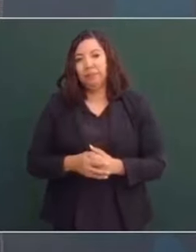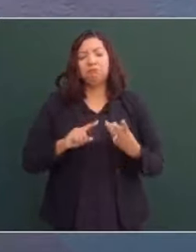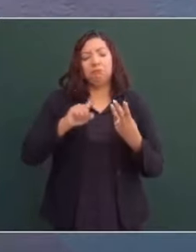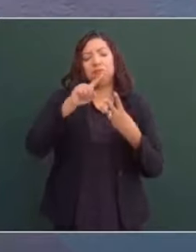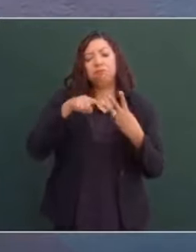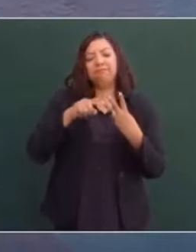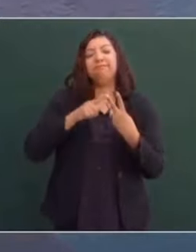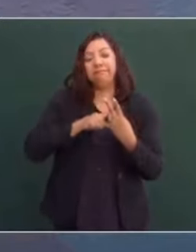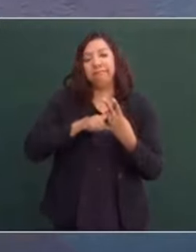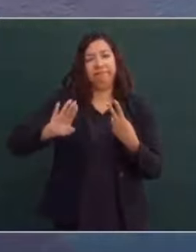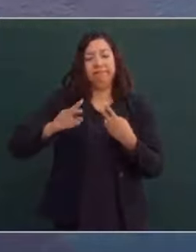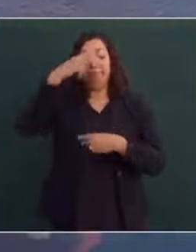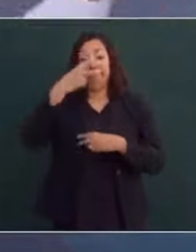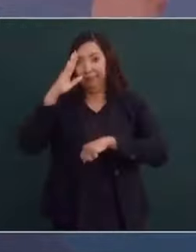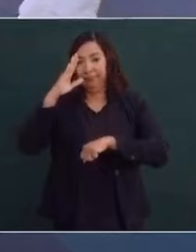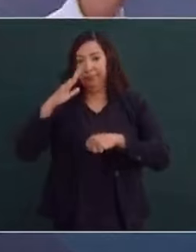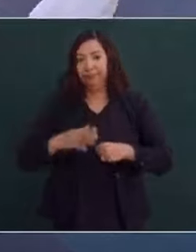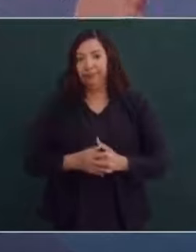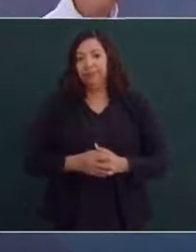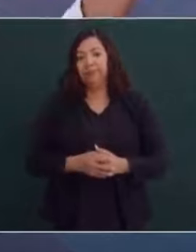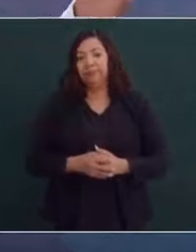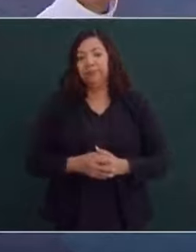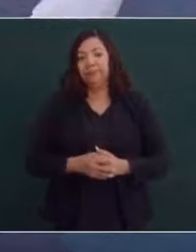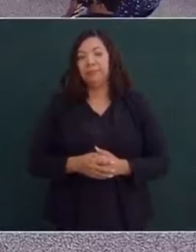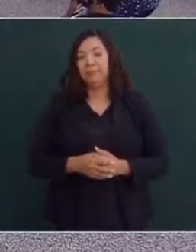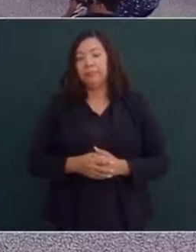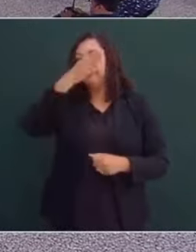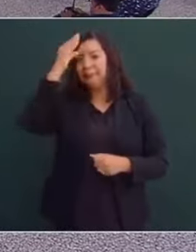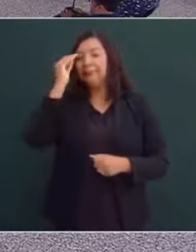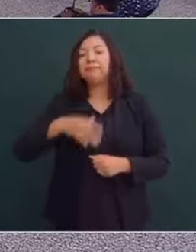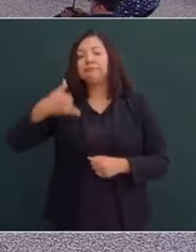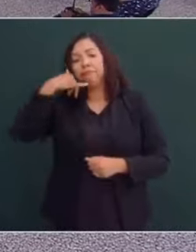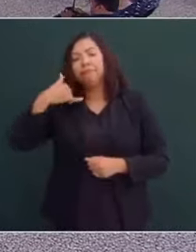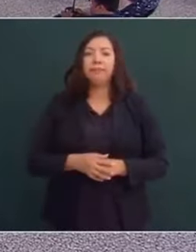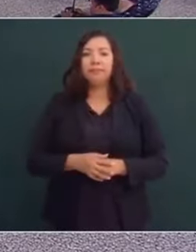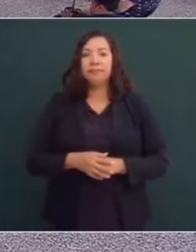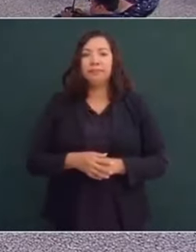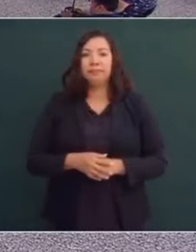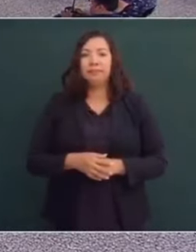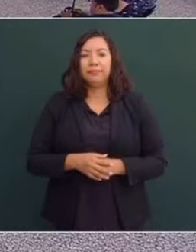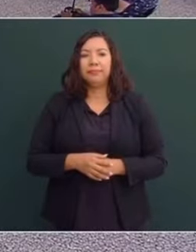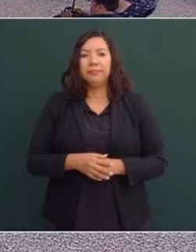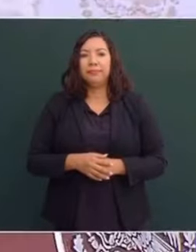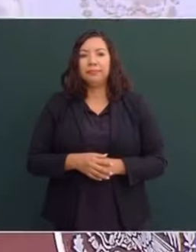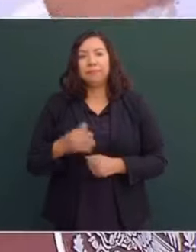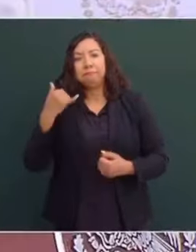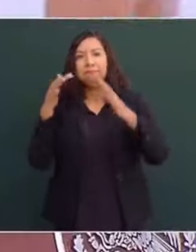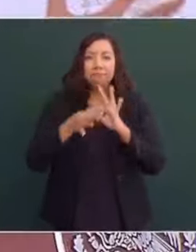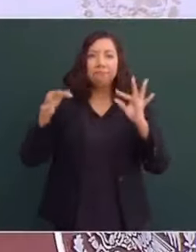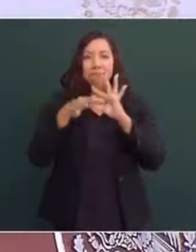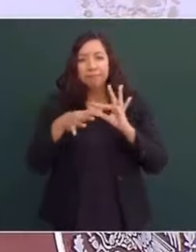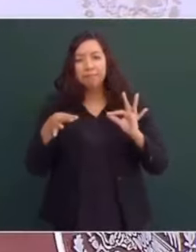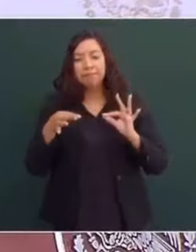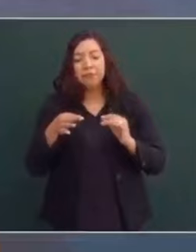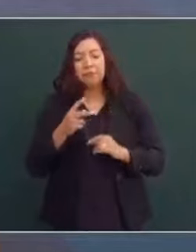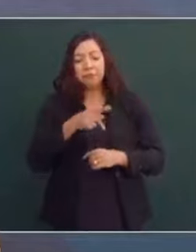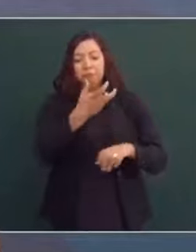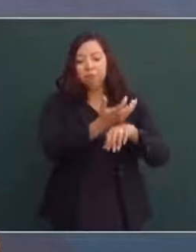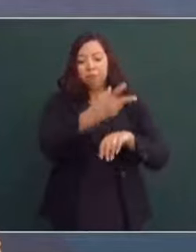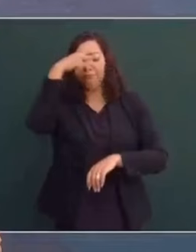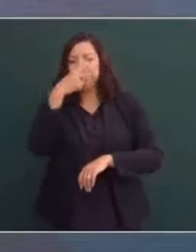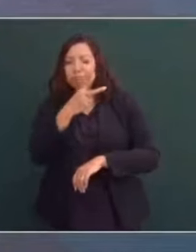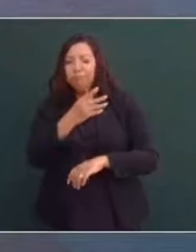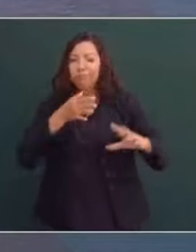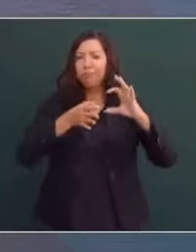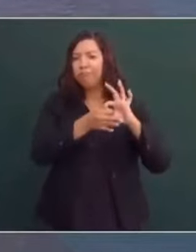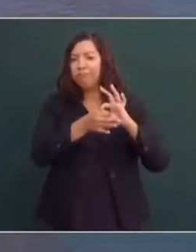obtenido más beneficios. Porque me hablaba el presidente Trump en ese entonces de algo más importante en la relación económica. Le